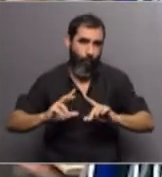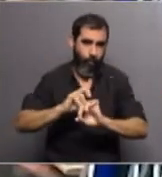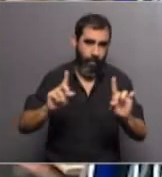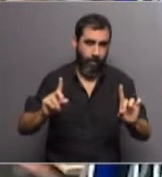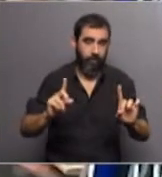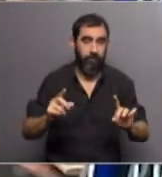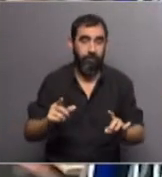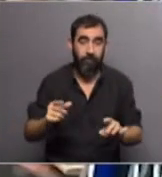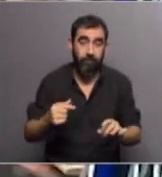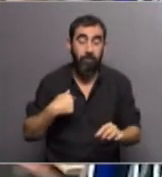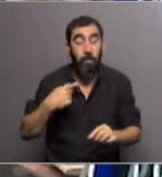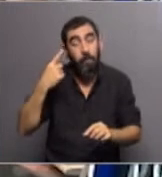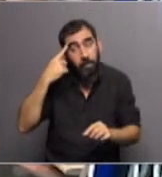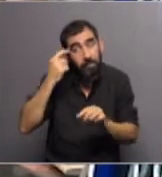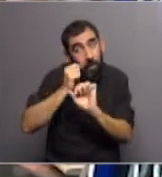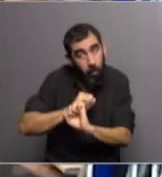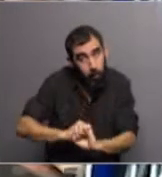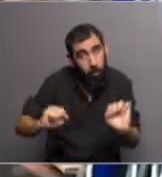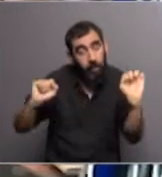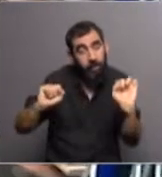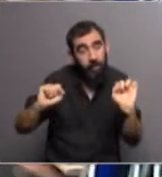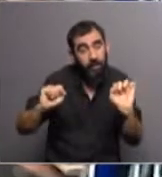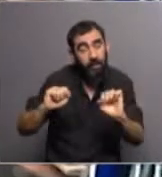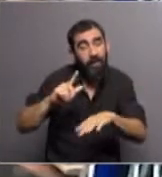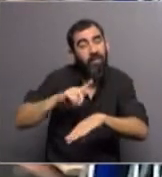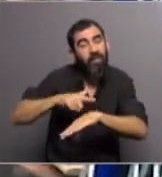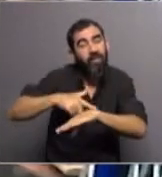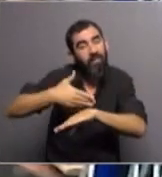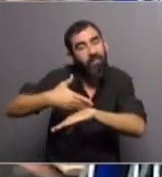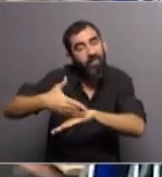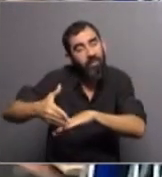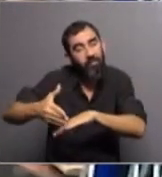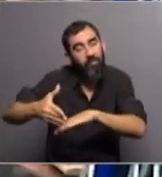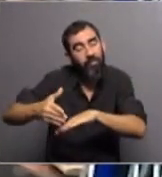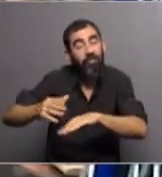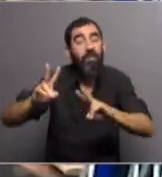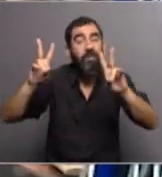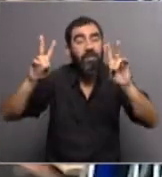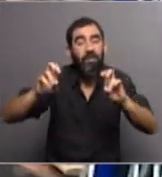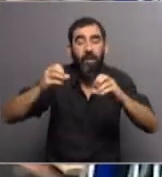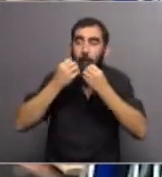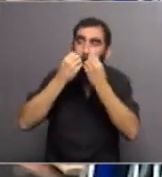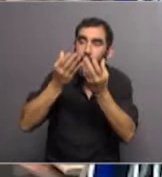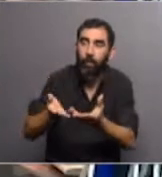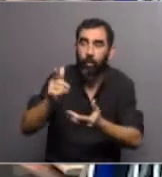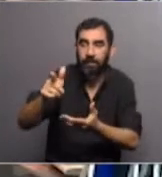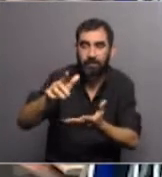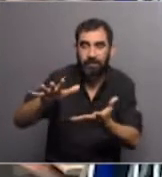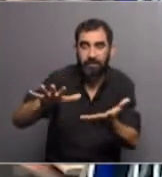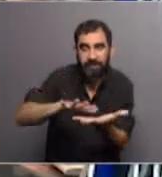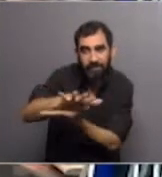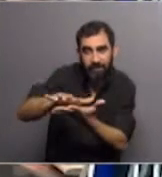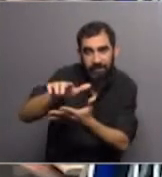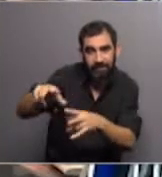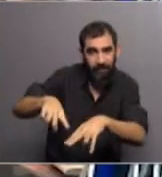de que quizá debería invertir tiempo en términos de mejorar esa fase